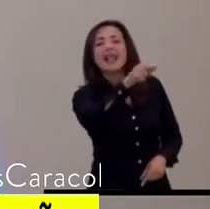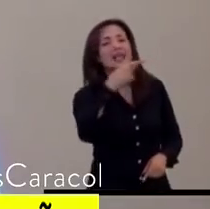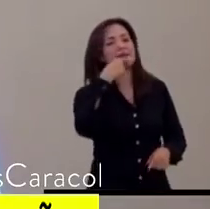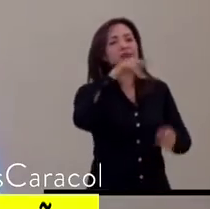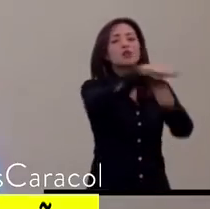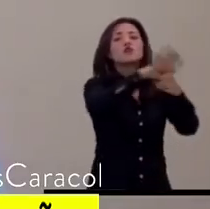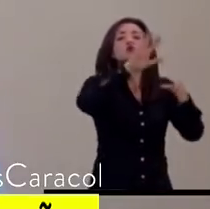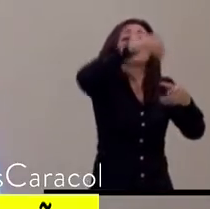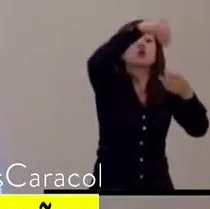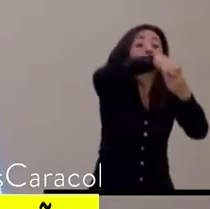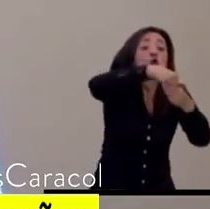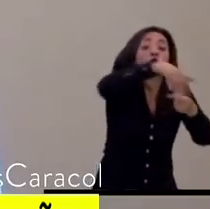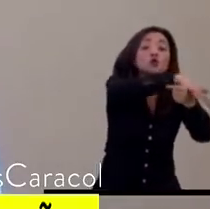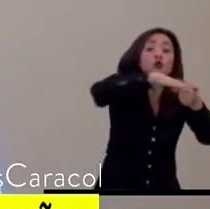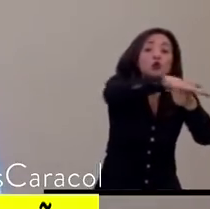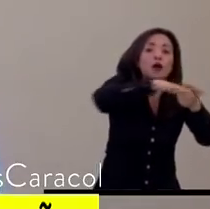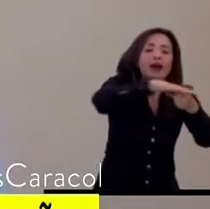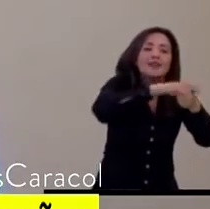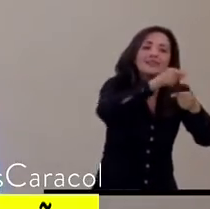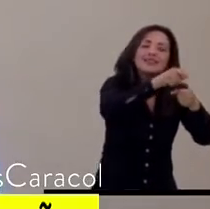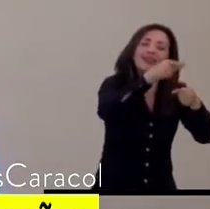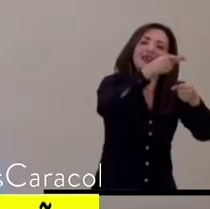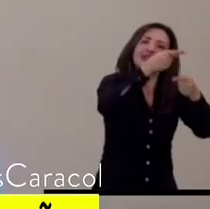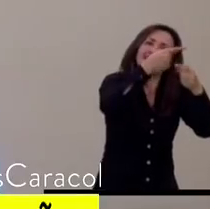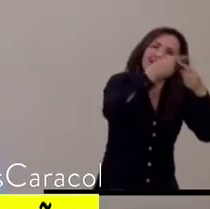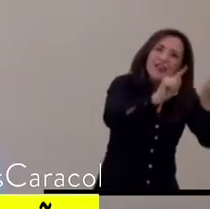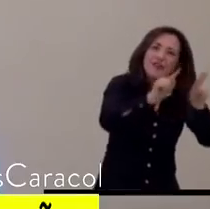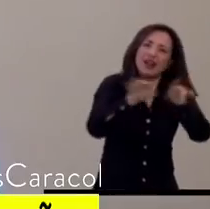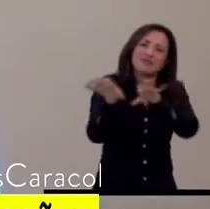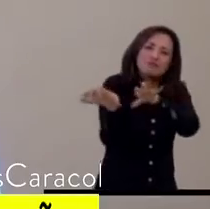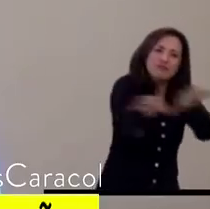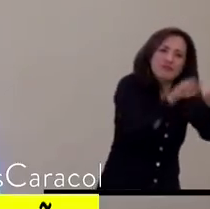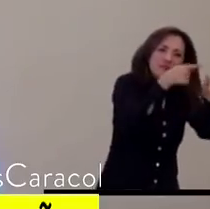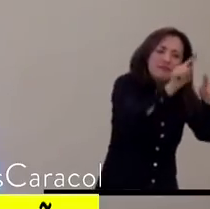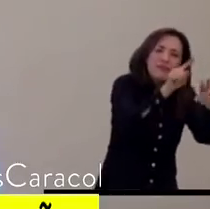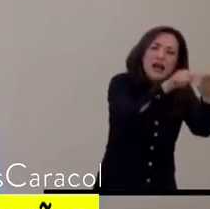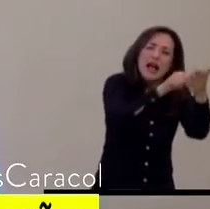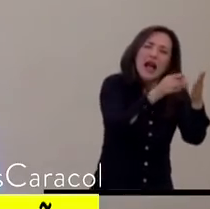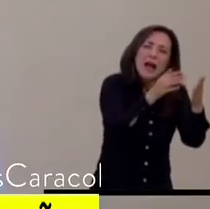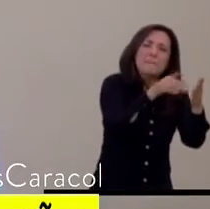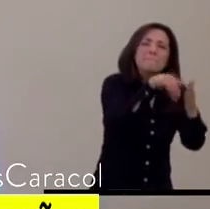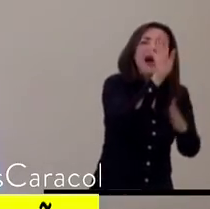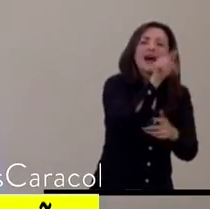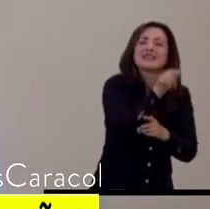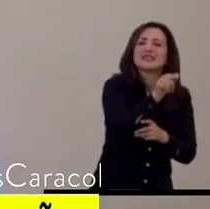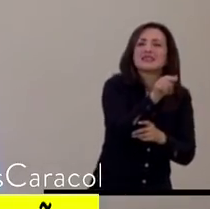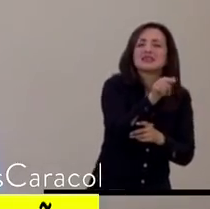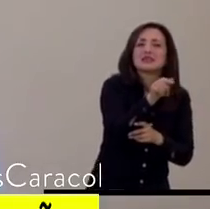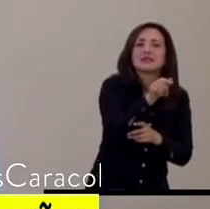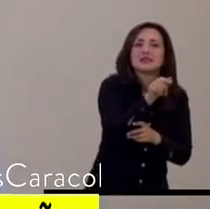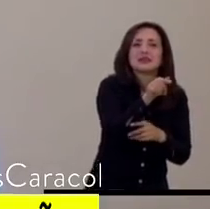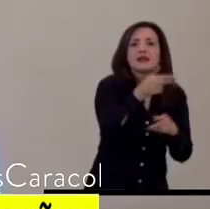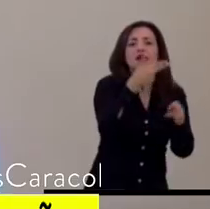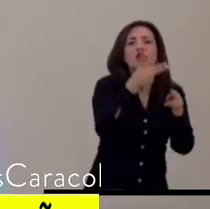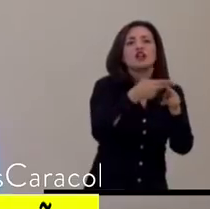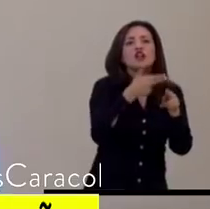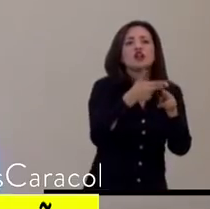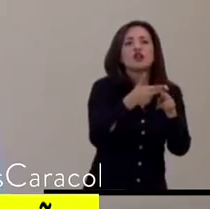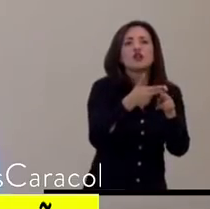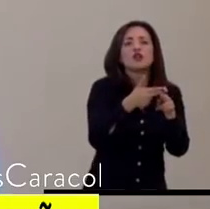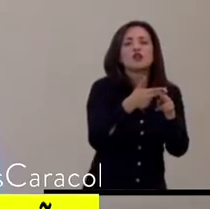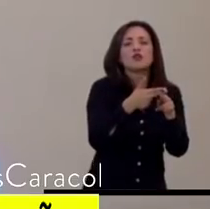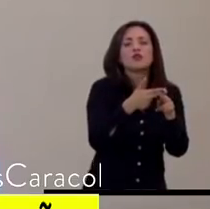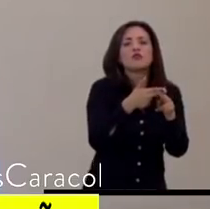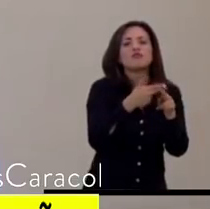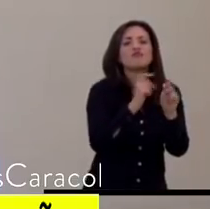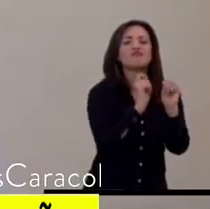urbano que puede corresponder a otras prácticas más relacionadas, incluso con lo que se denomina, lo que